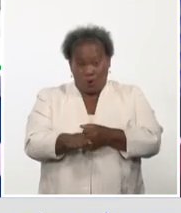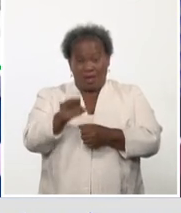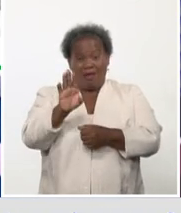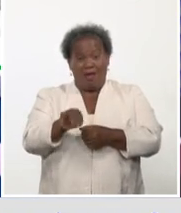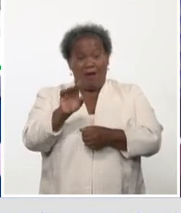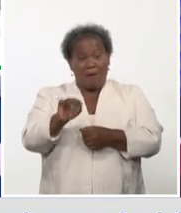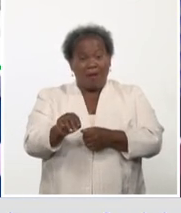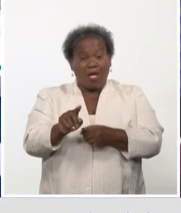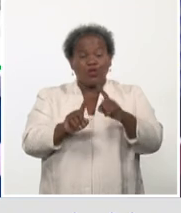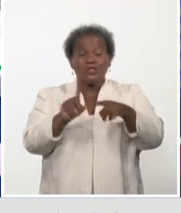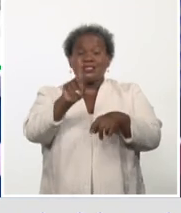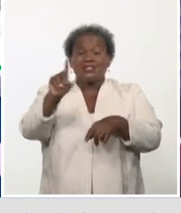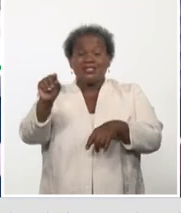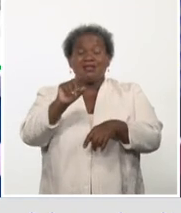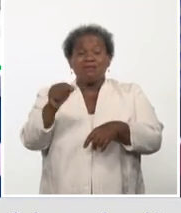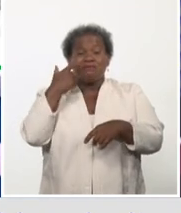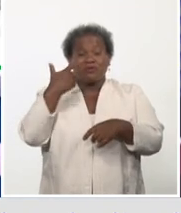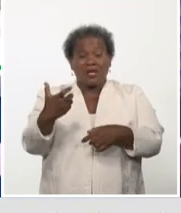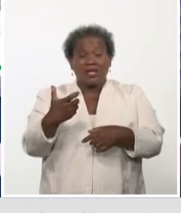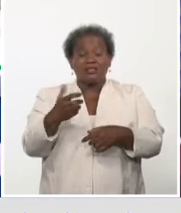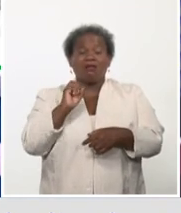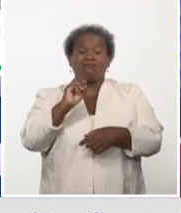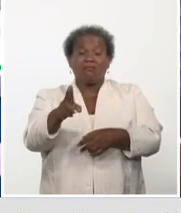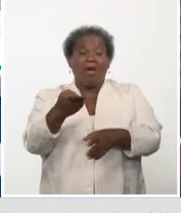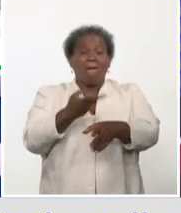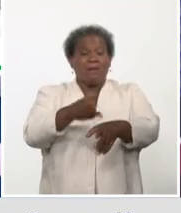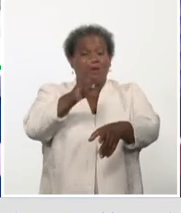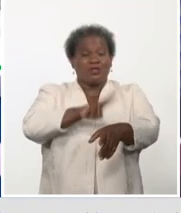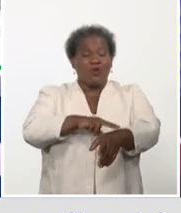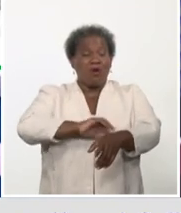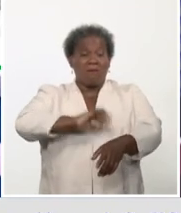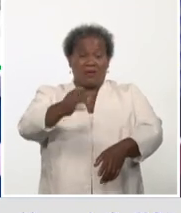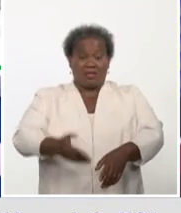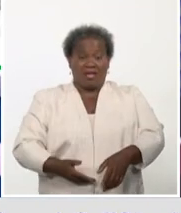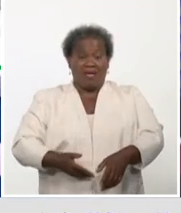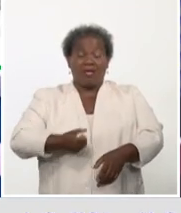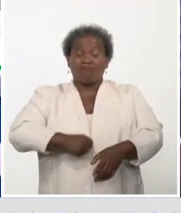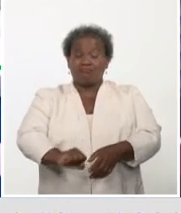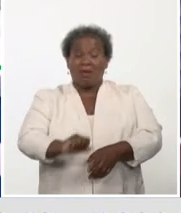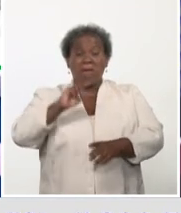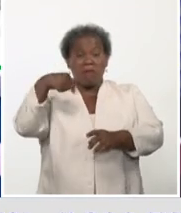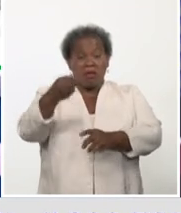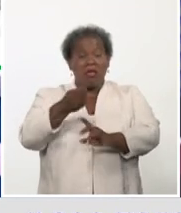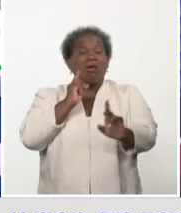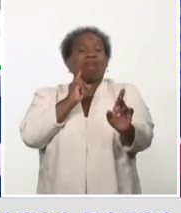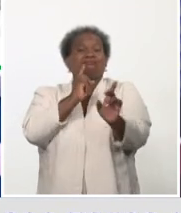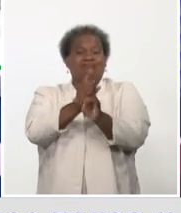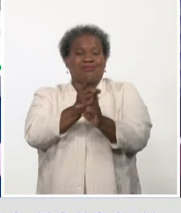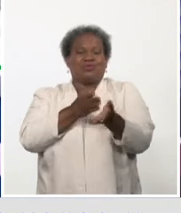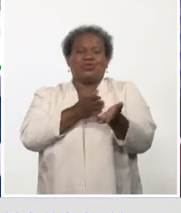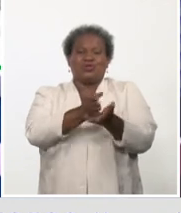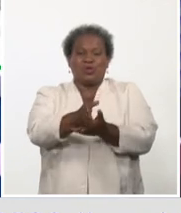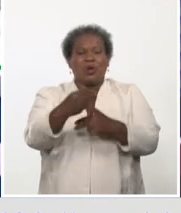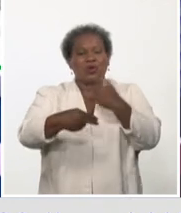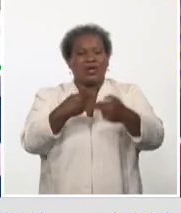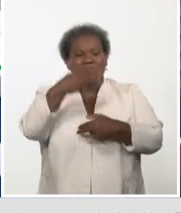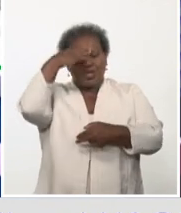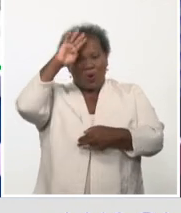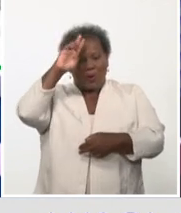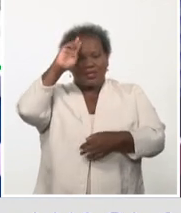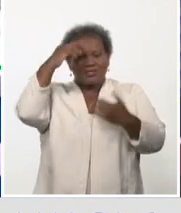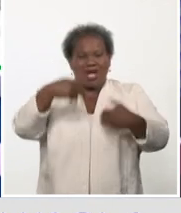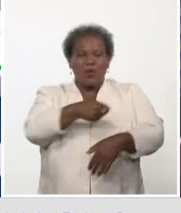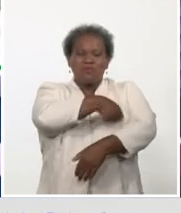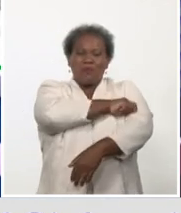también mensajes de prevención a embarazadas y puérperas. Nosotros nos vemos mañana para seguirle contando lo que hace Cuba por la salud de su